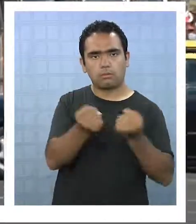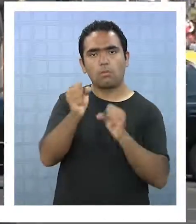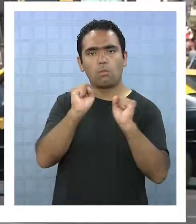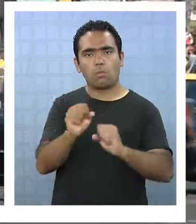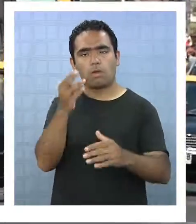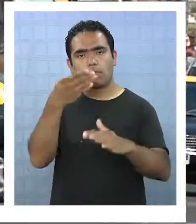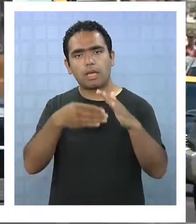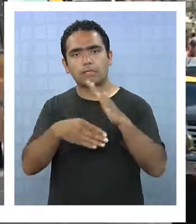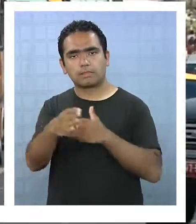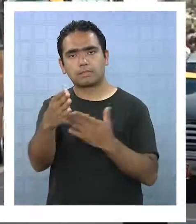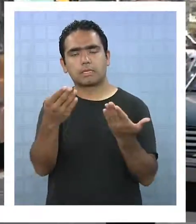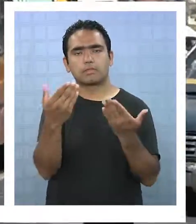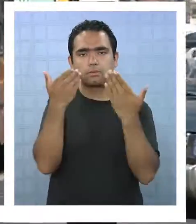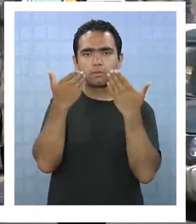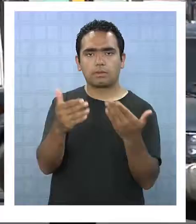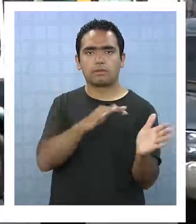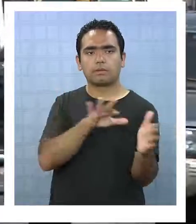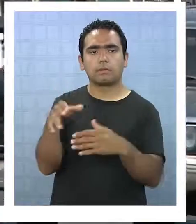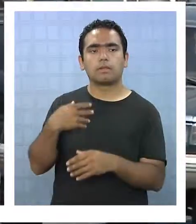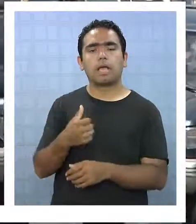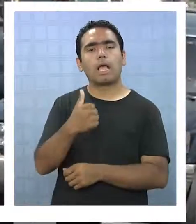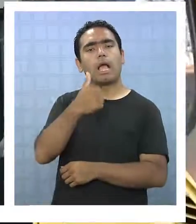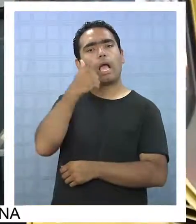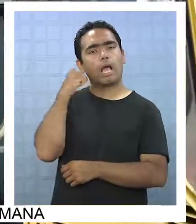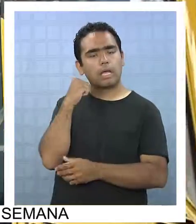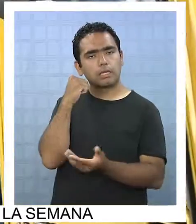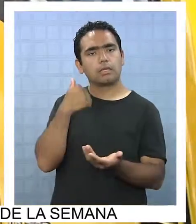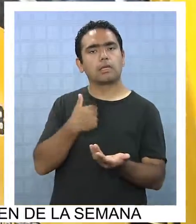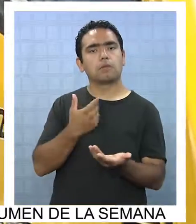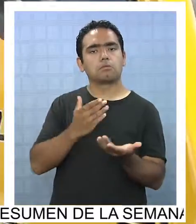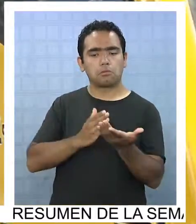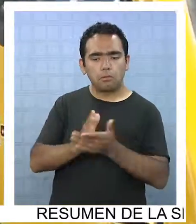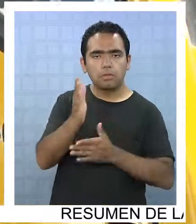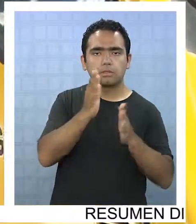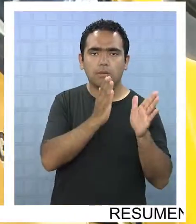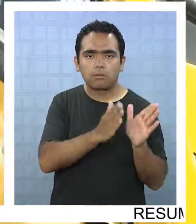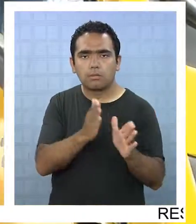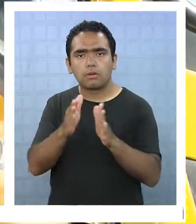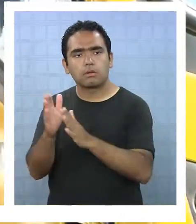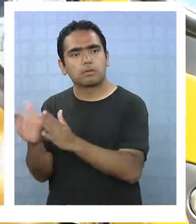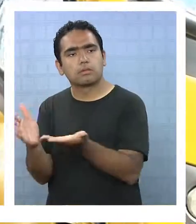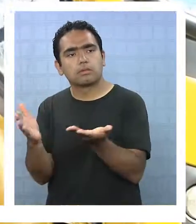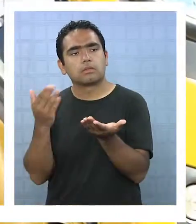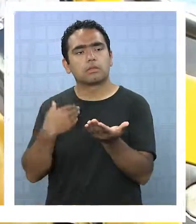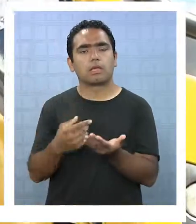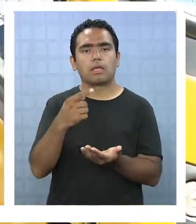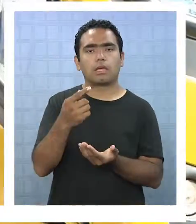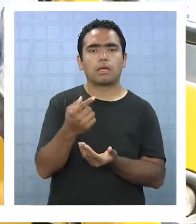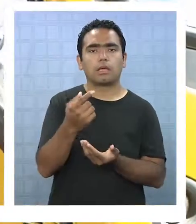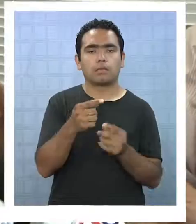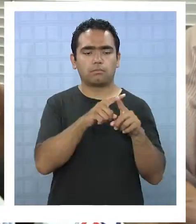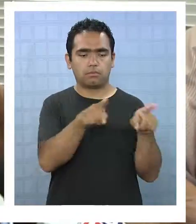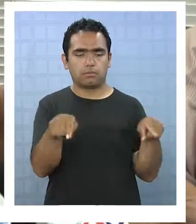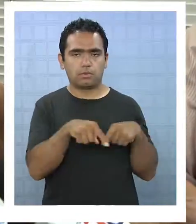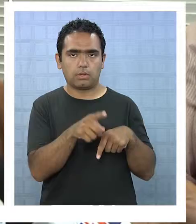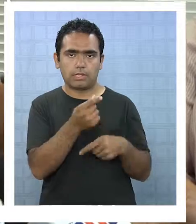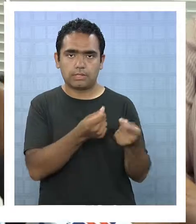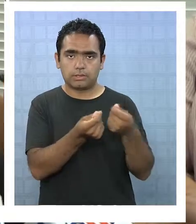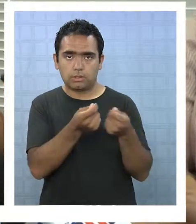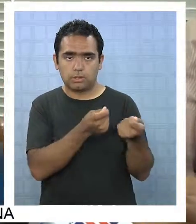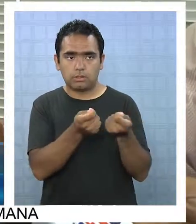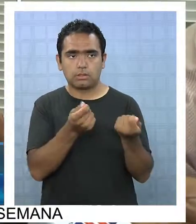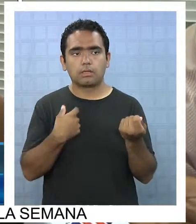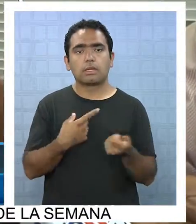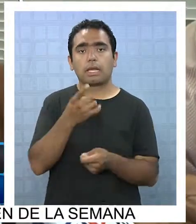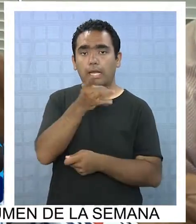este beneficio. A partir de ayer hemos iniciado ese proceso de la tesorería para que cada uno de